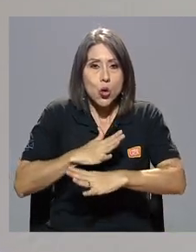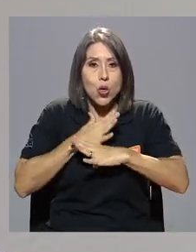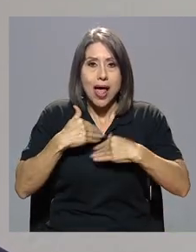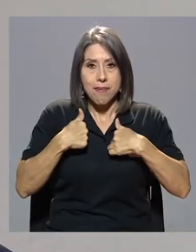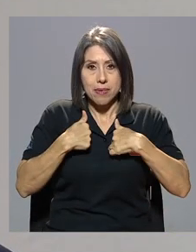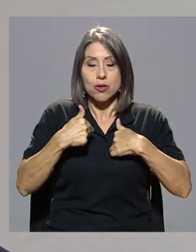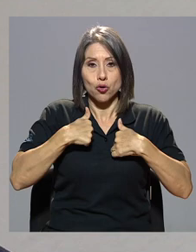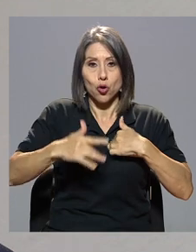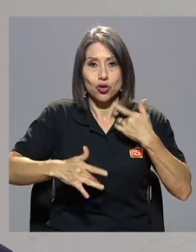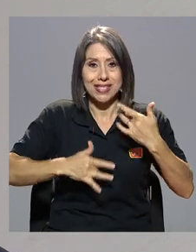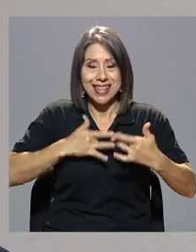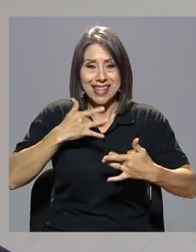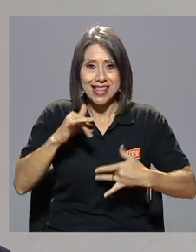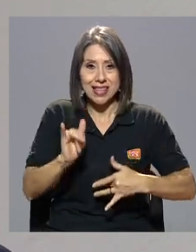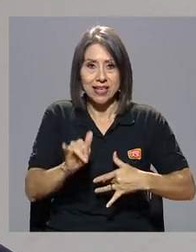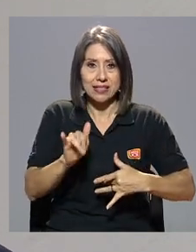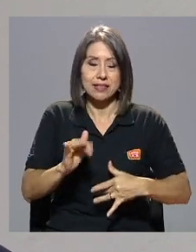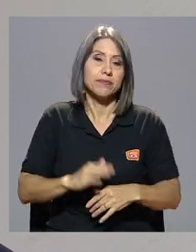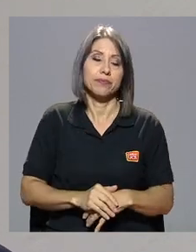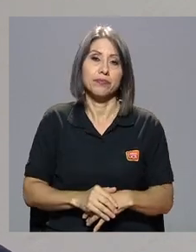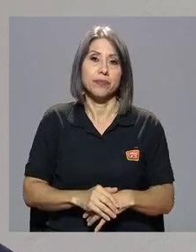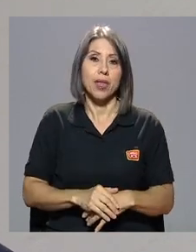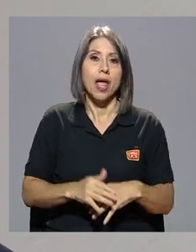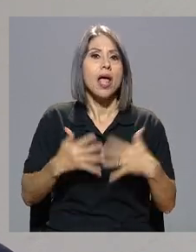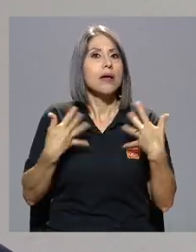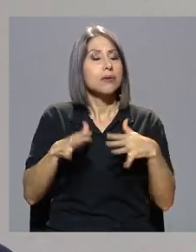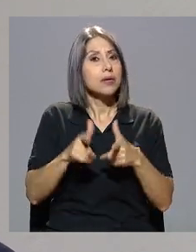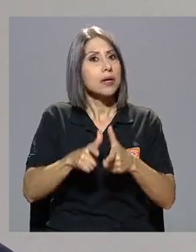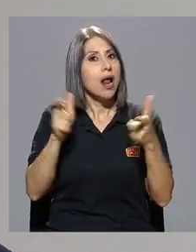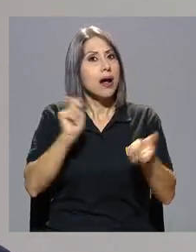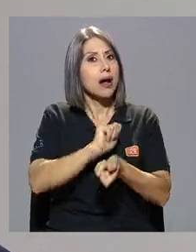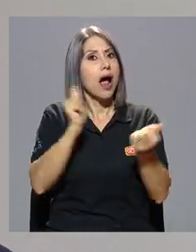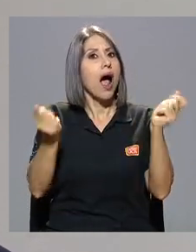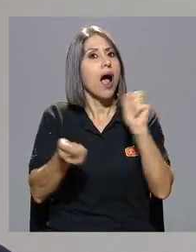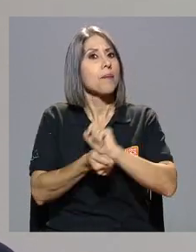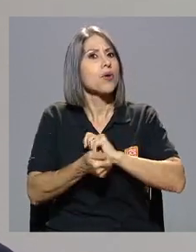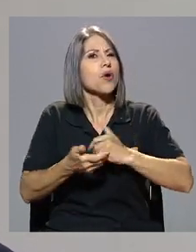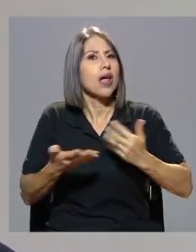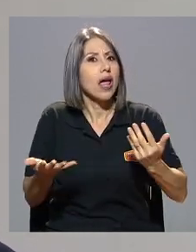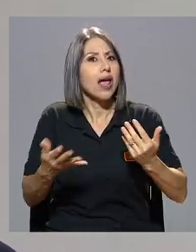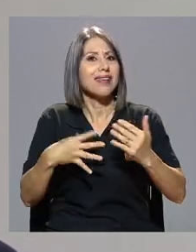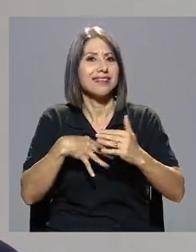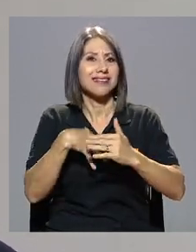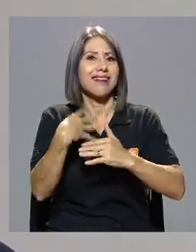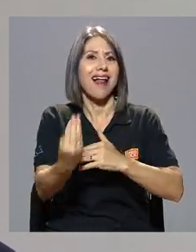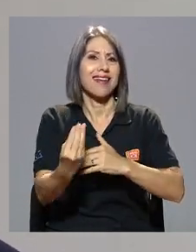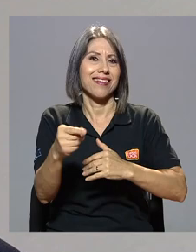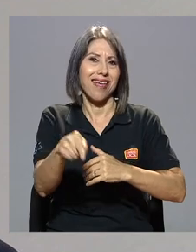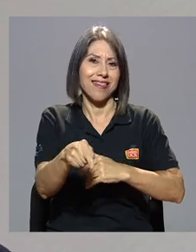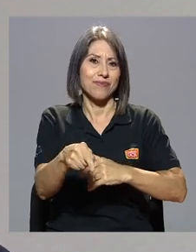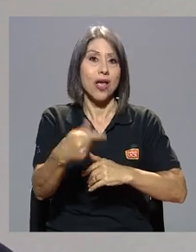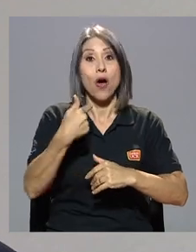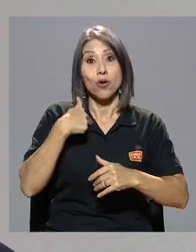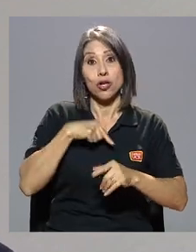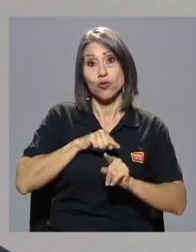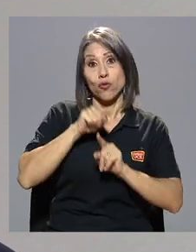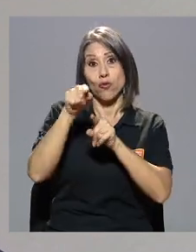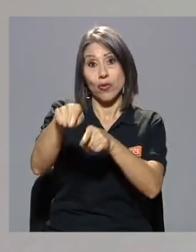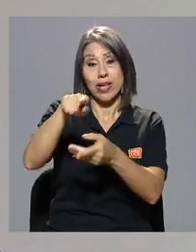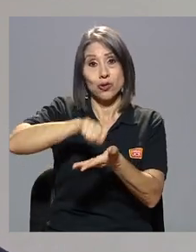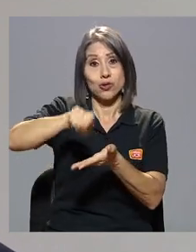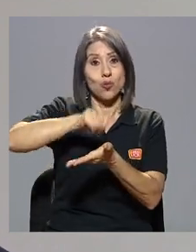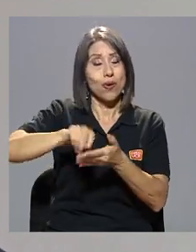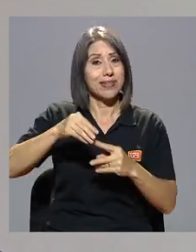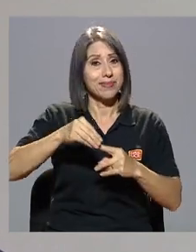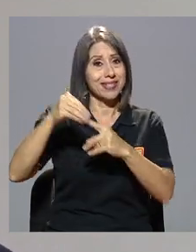sentía. Y el gran cambio fue salir después de ahí. Aunque fui a un colegio que era una